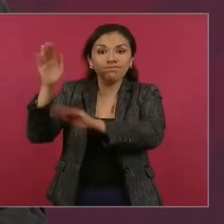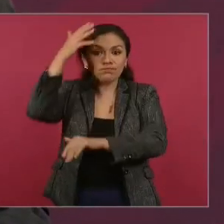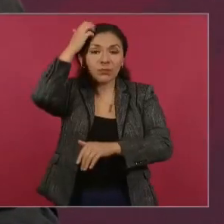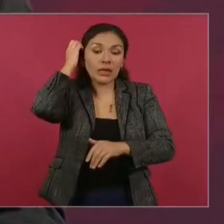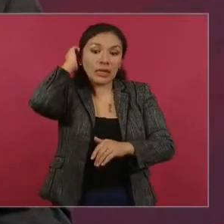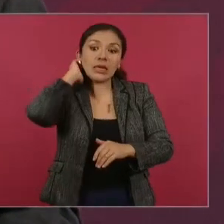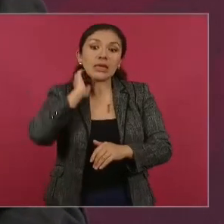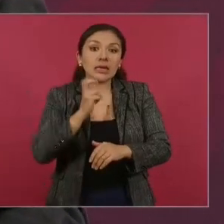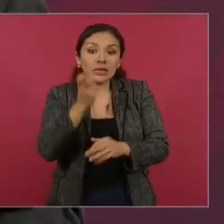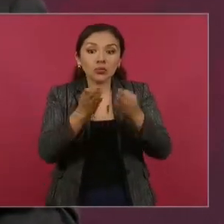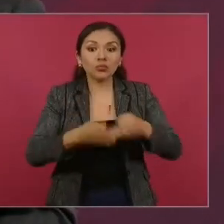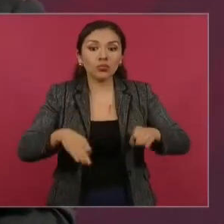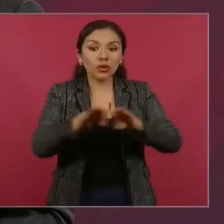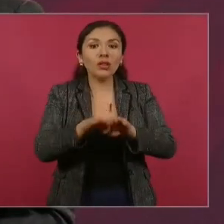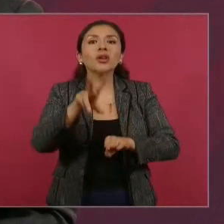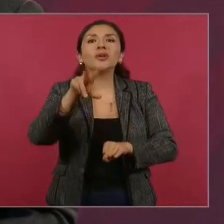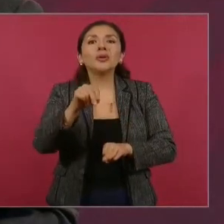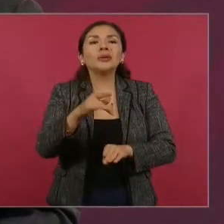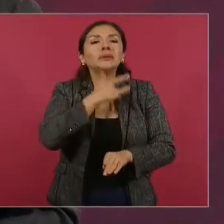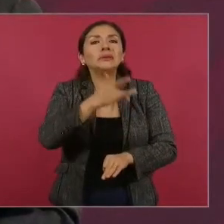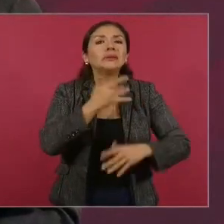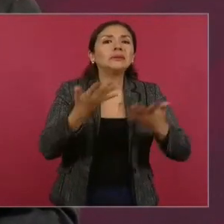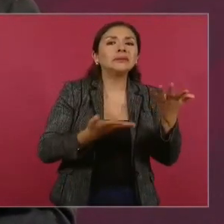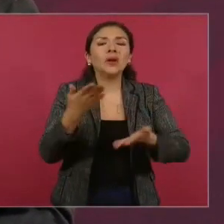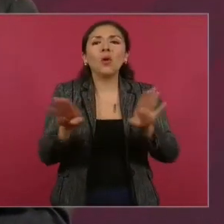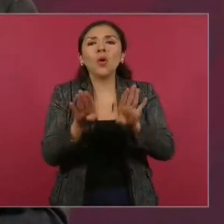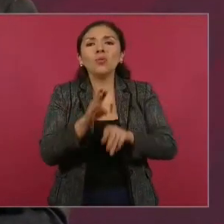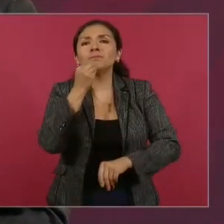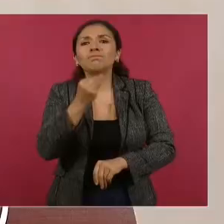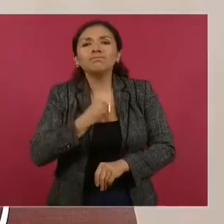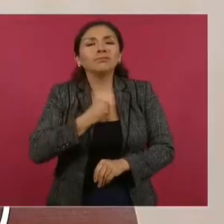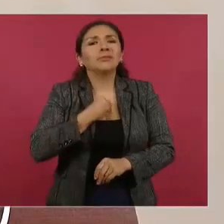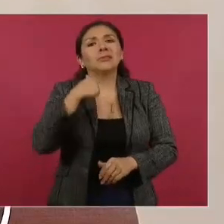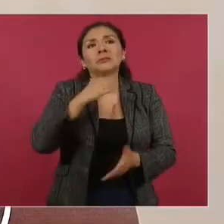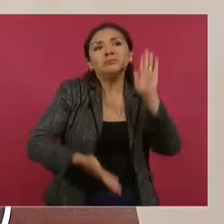y que no se vea la necesidad de emigrar.